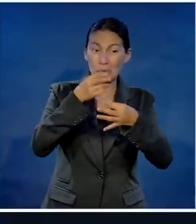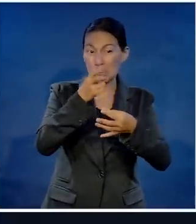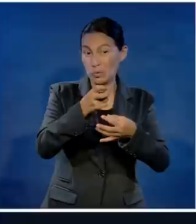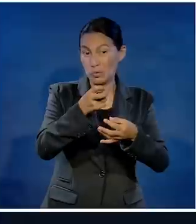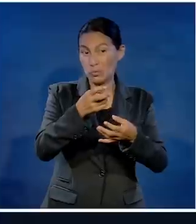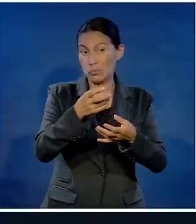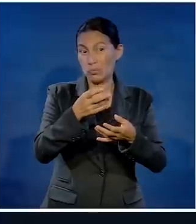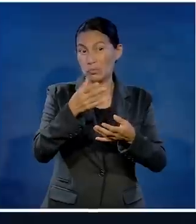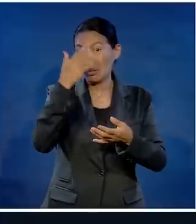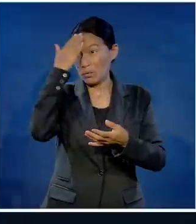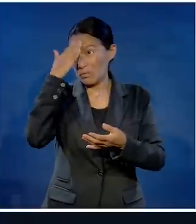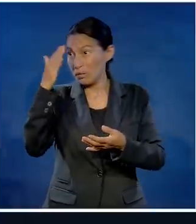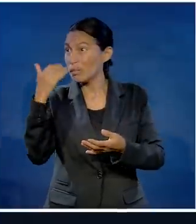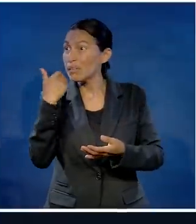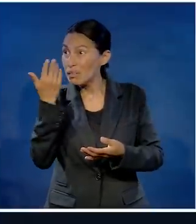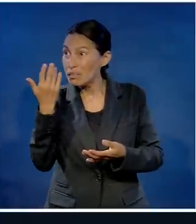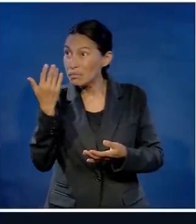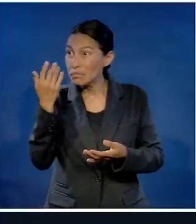al que yo predico.